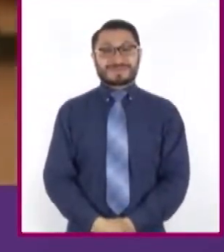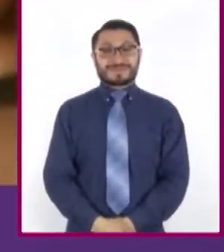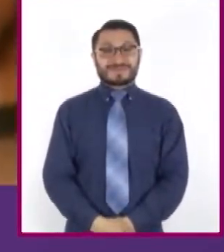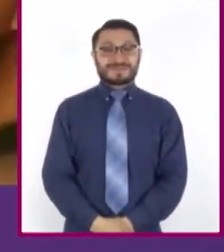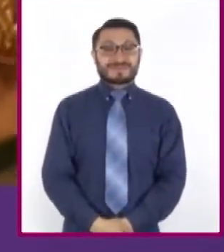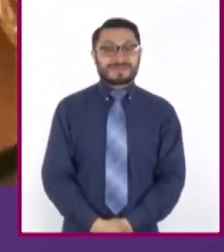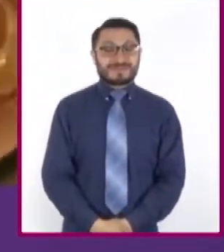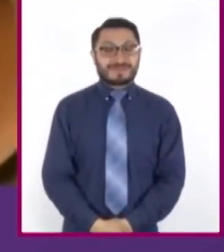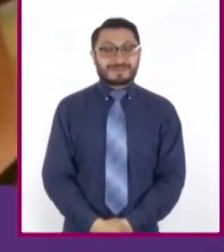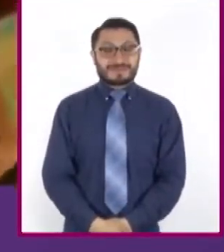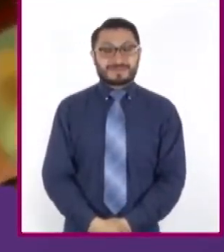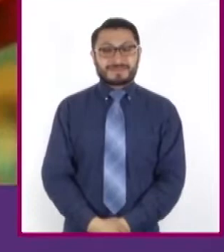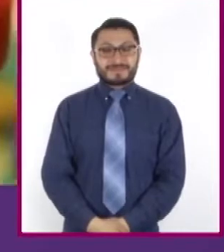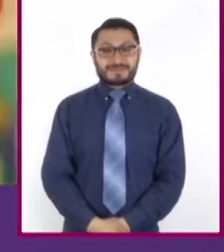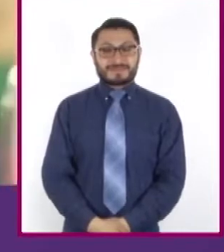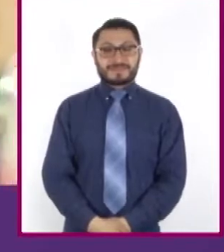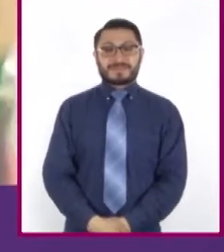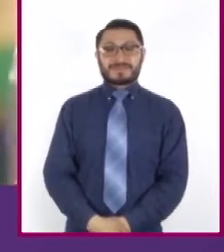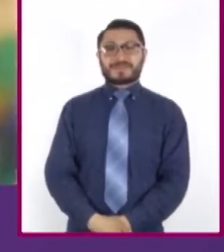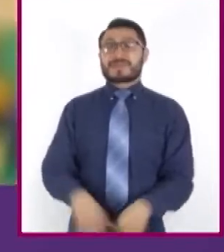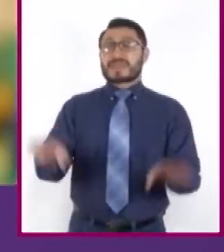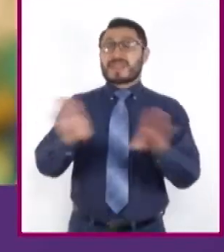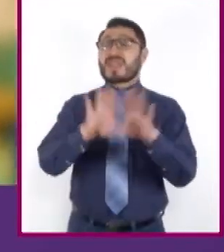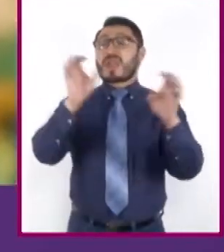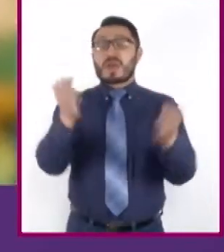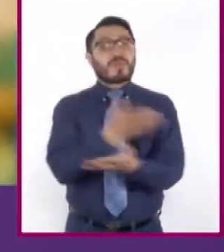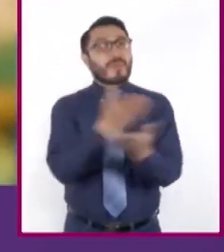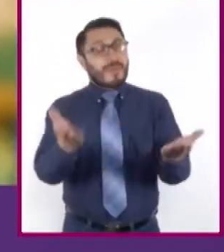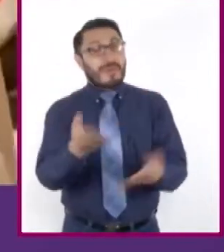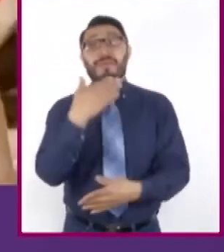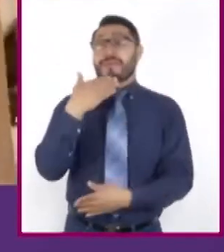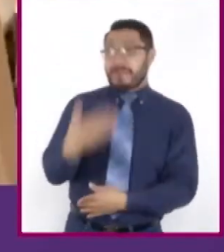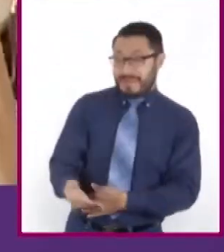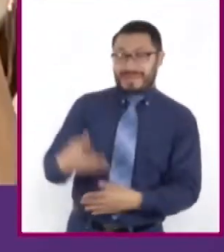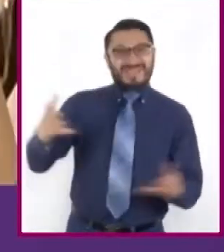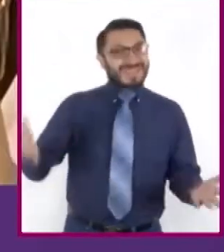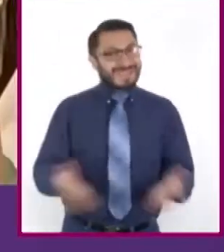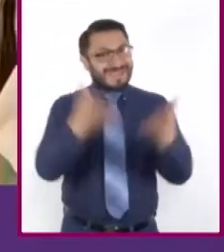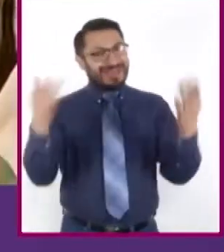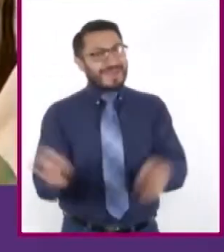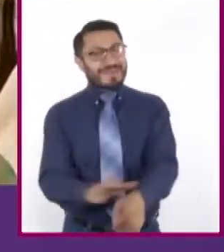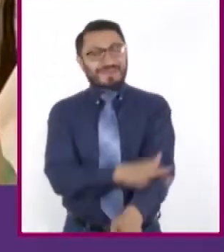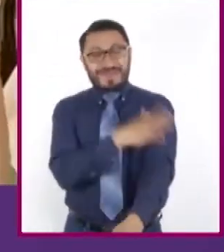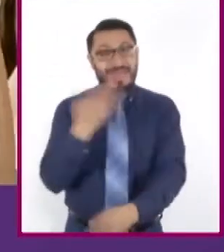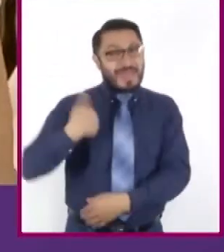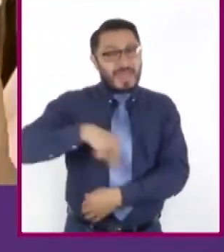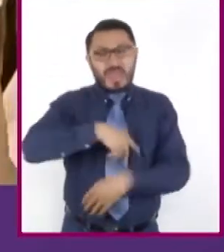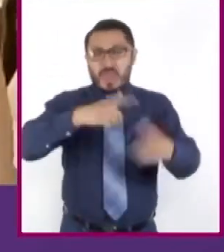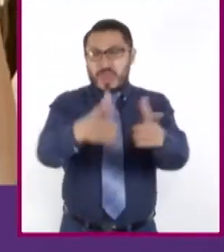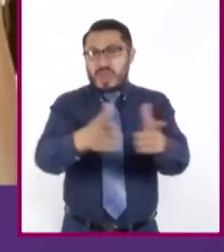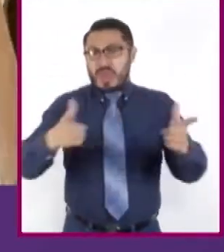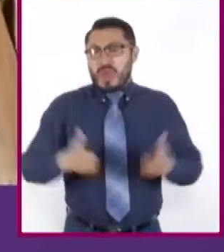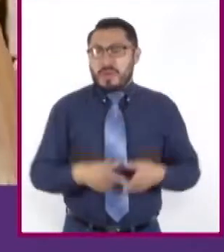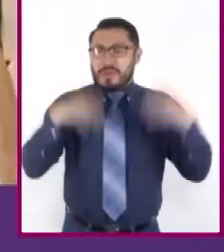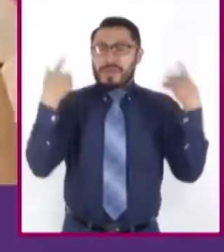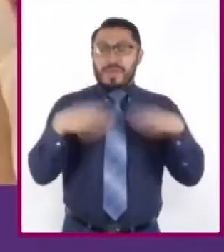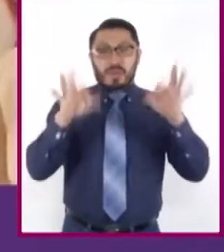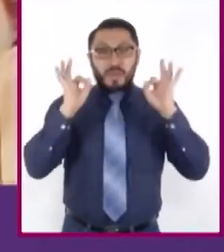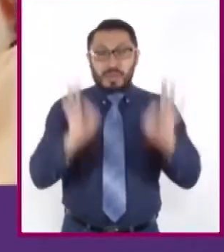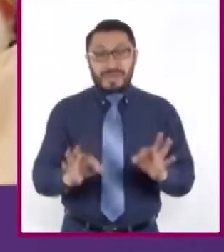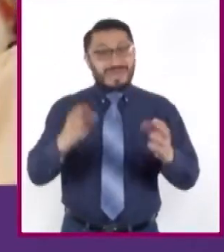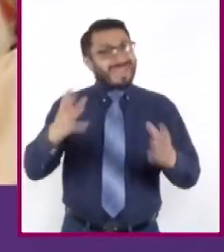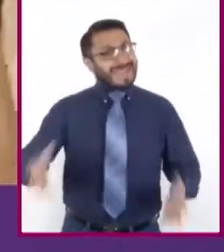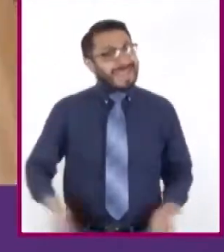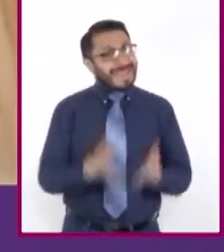¡Chicas, ¿cómo estamos? ¡Bien! ¡Eso, muchachas! ¡Ánimos! ¡Eso es un gran grupo! ¡Eso es de todas las